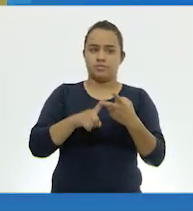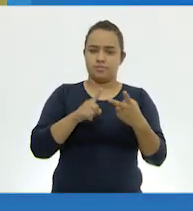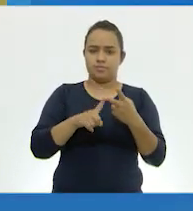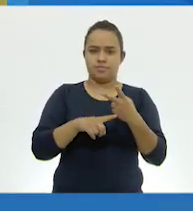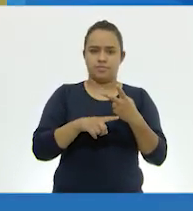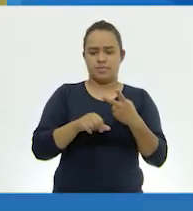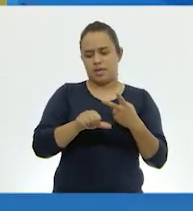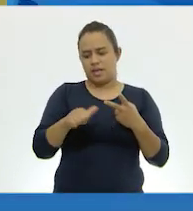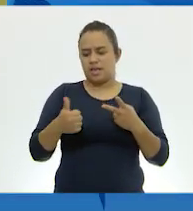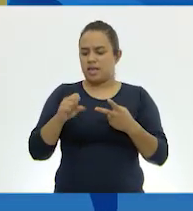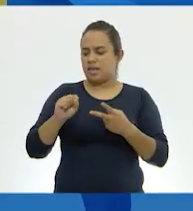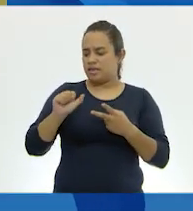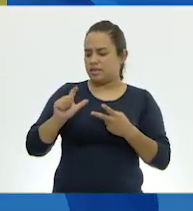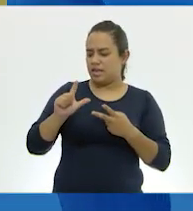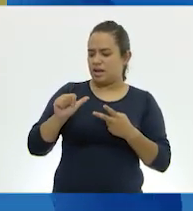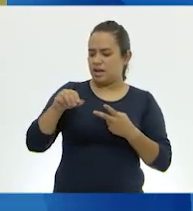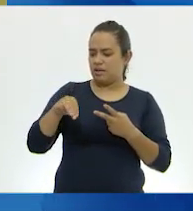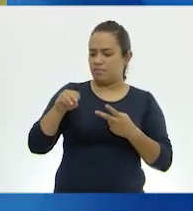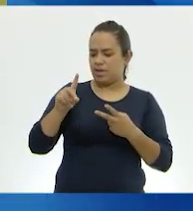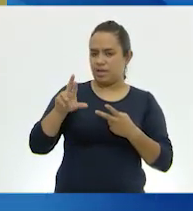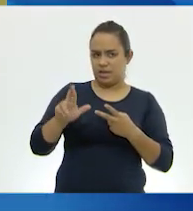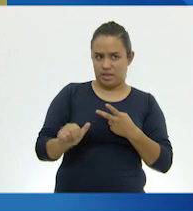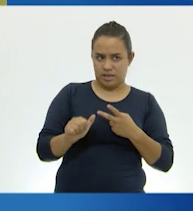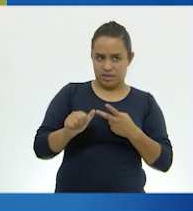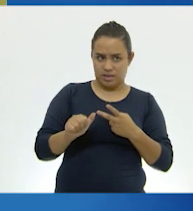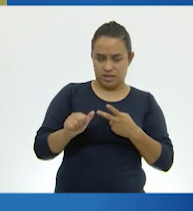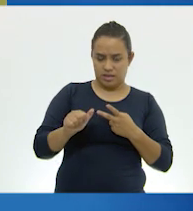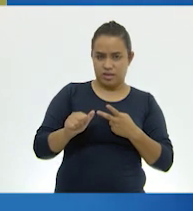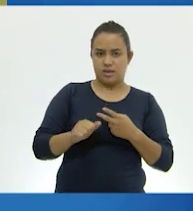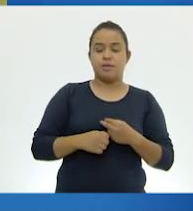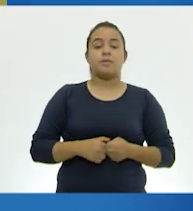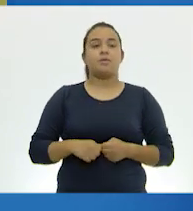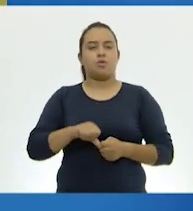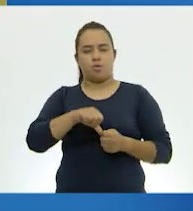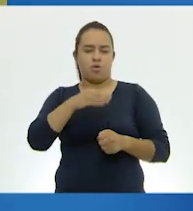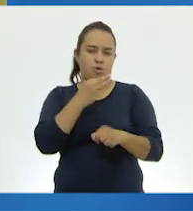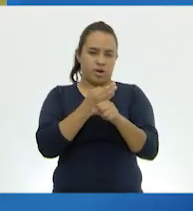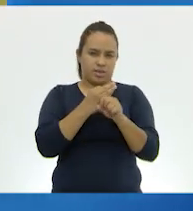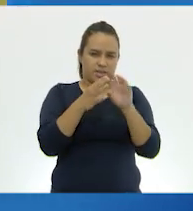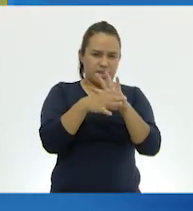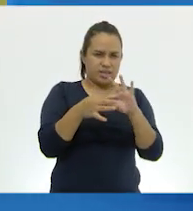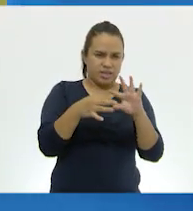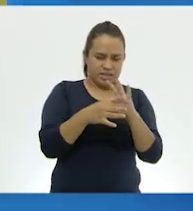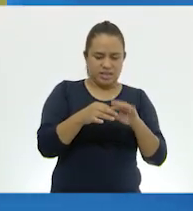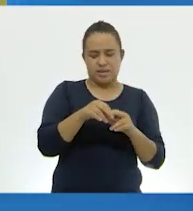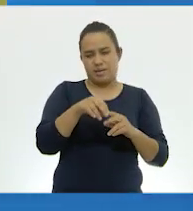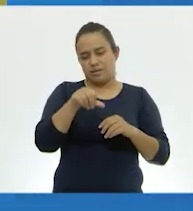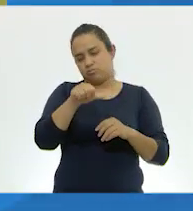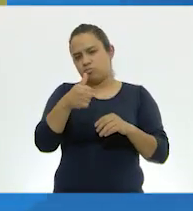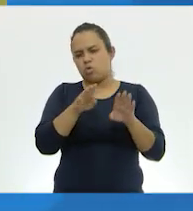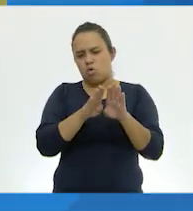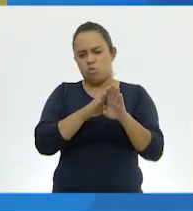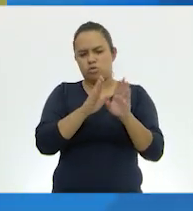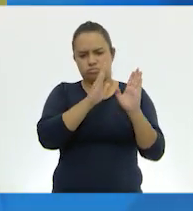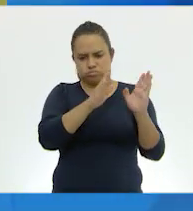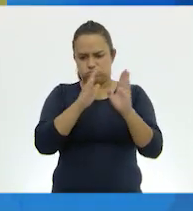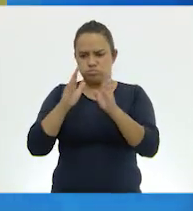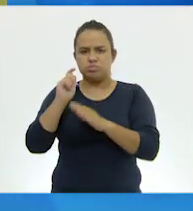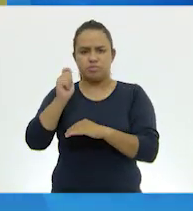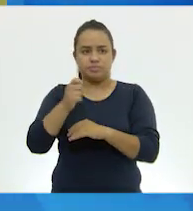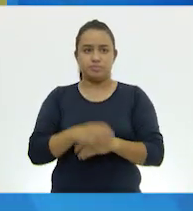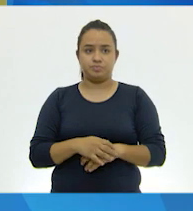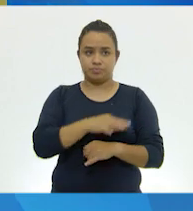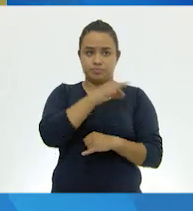Otro son las alamandras y los tritones. Ahorita vamos a hacer una pequeña especificación acerca de eso. Sí. Y por último,